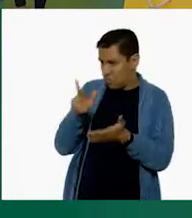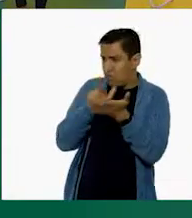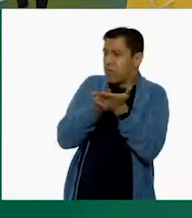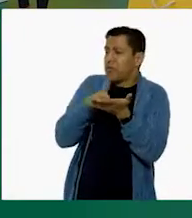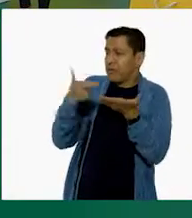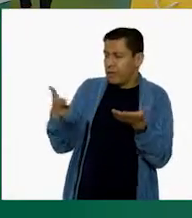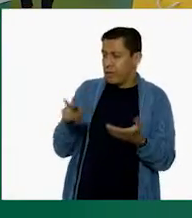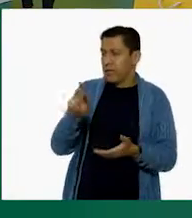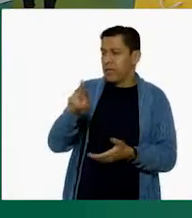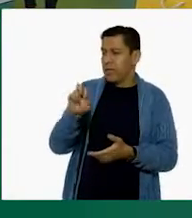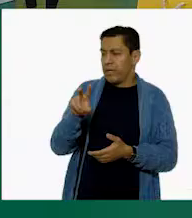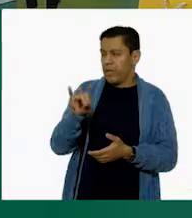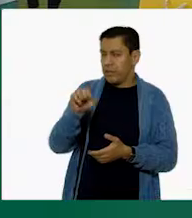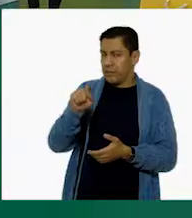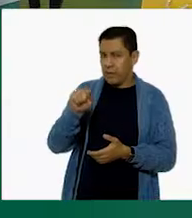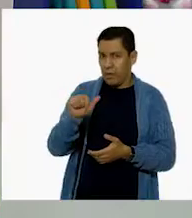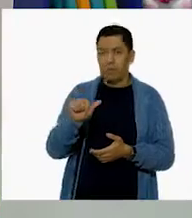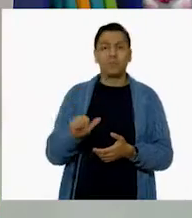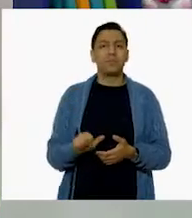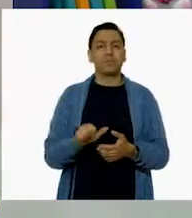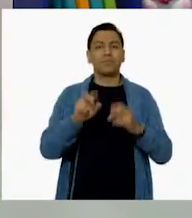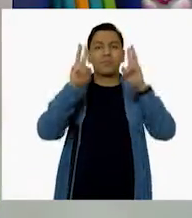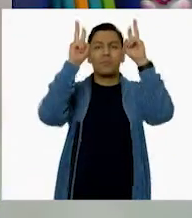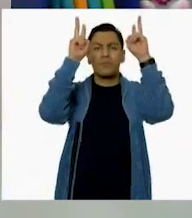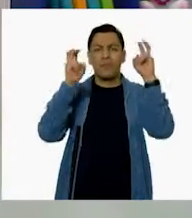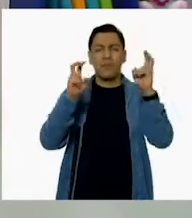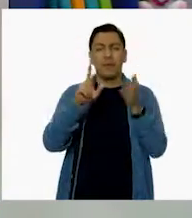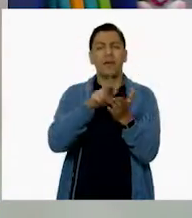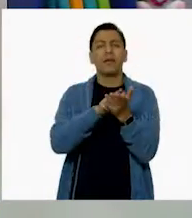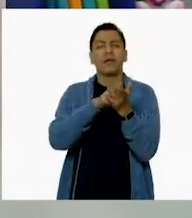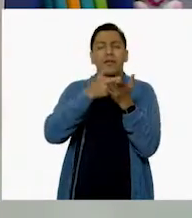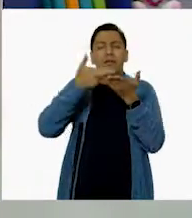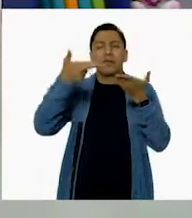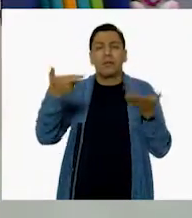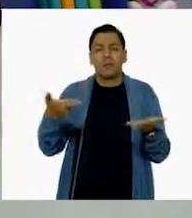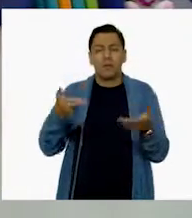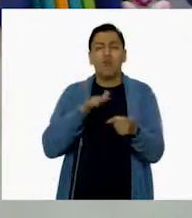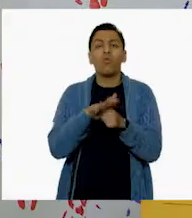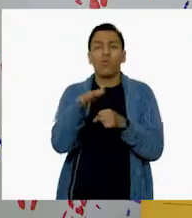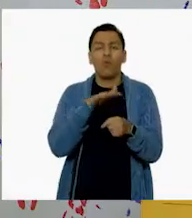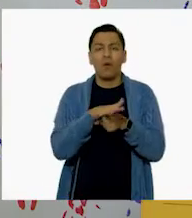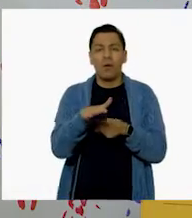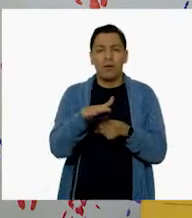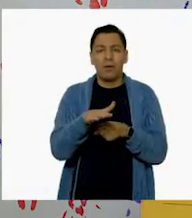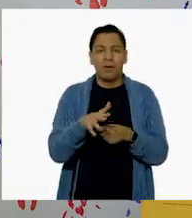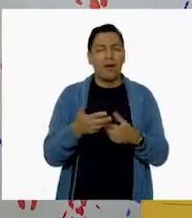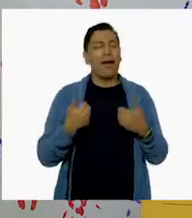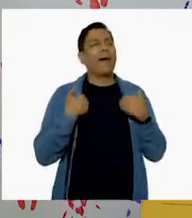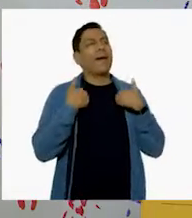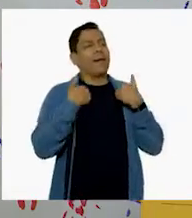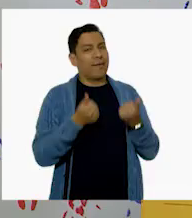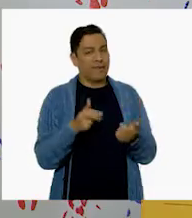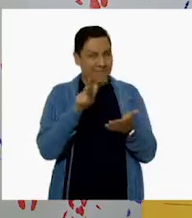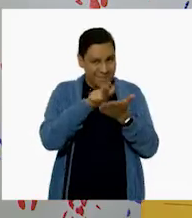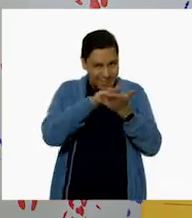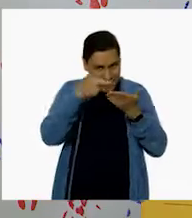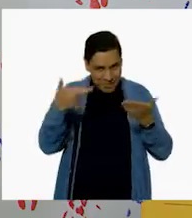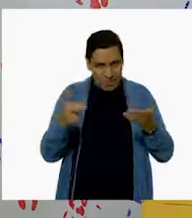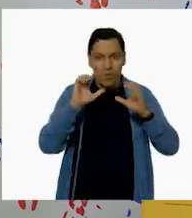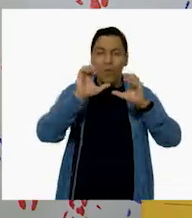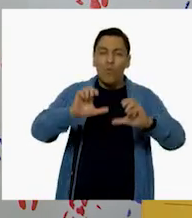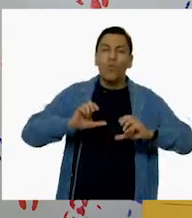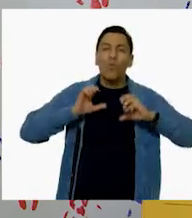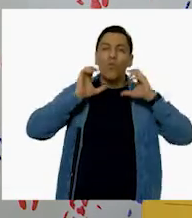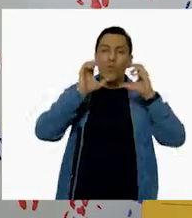sí, maestra! Y bueno, ¿cuál va a ser el tema de nuestra revista? Ajá. Eso es lo mejor. Vamos a hacer una revista del cuidado